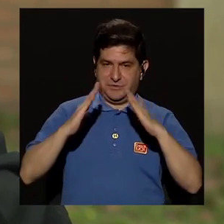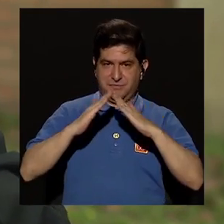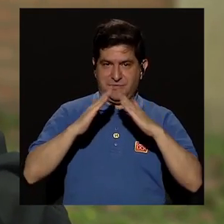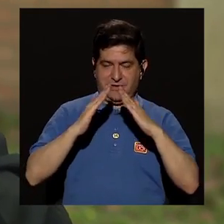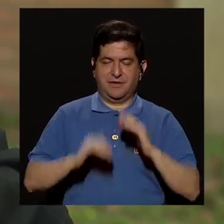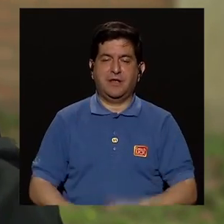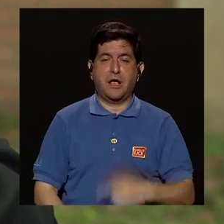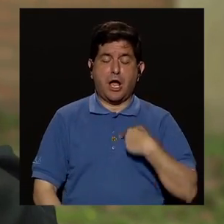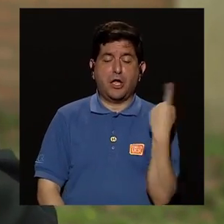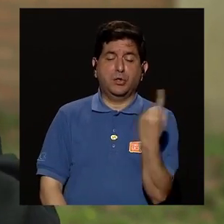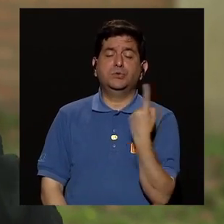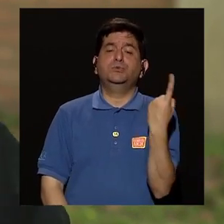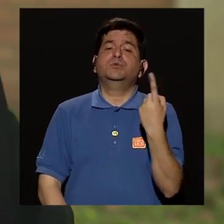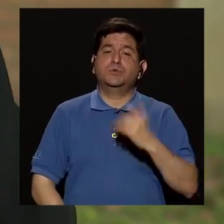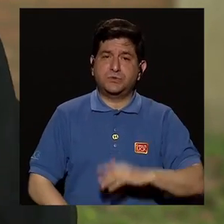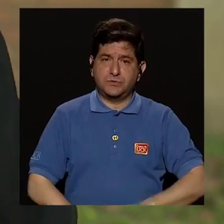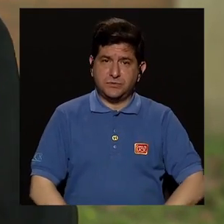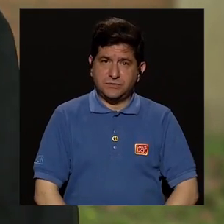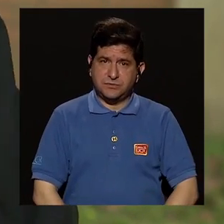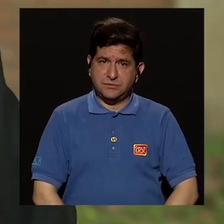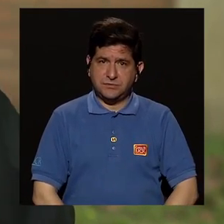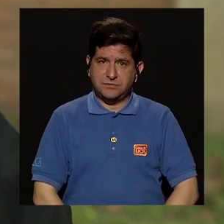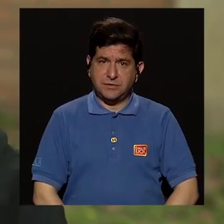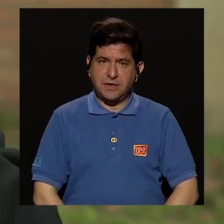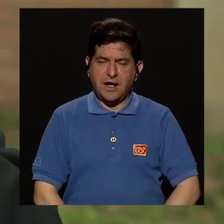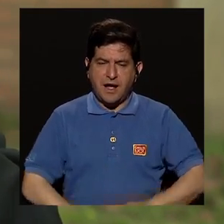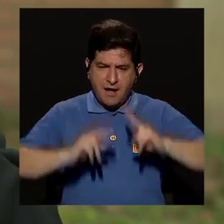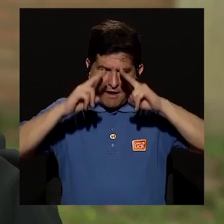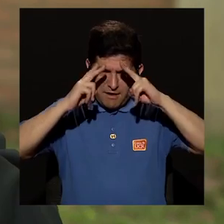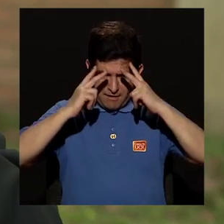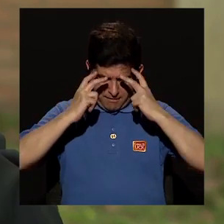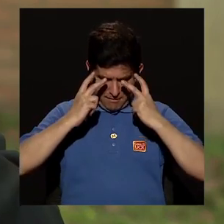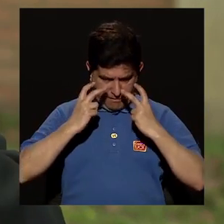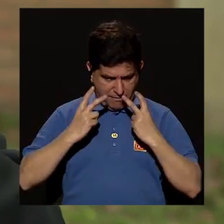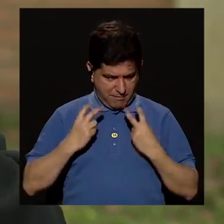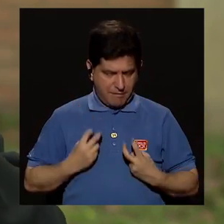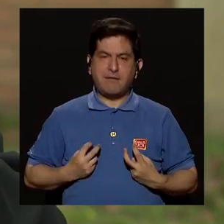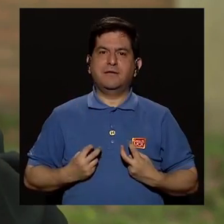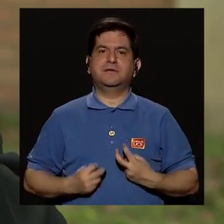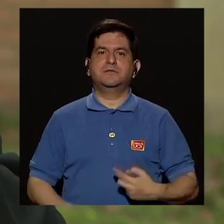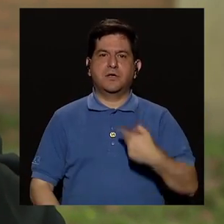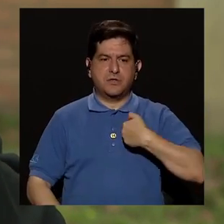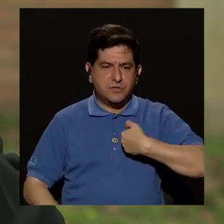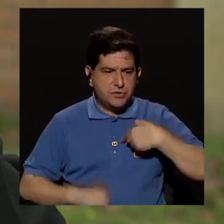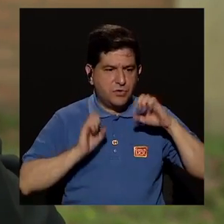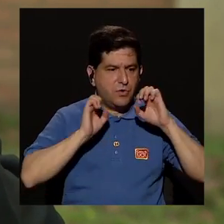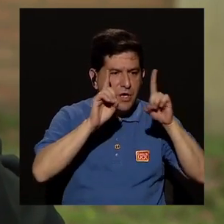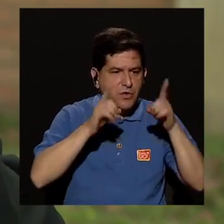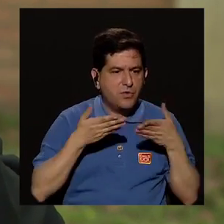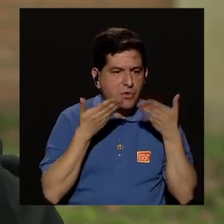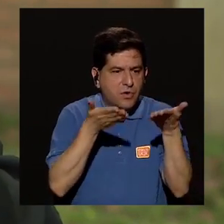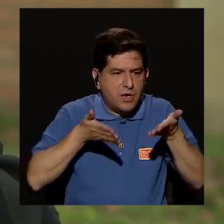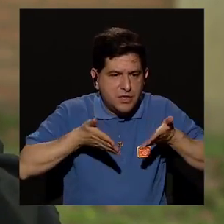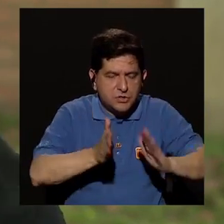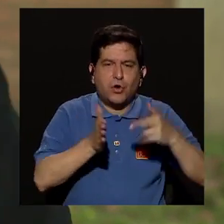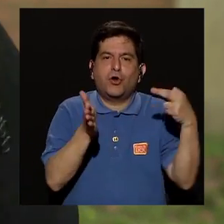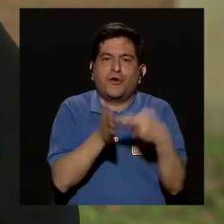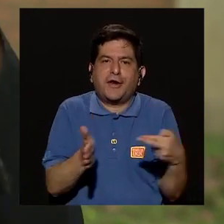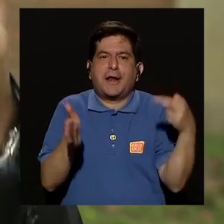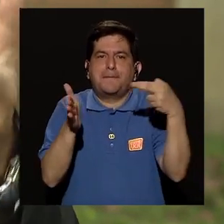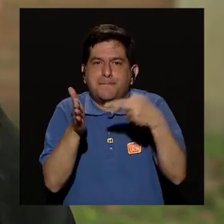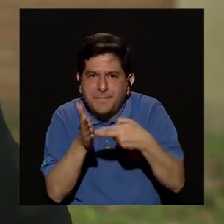pareja. si vivo solo, bueno, tengo que analizarme si la manera en que estoy educando a mis hijos es una